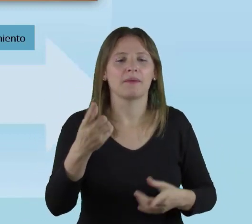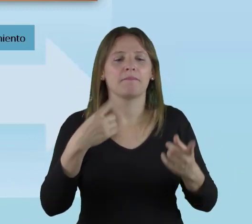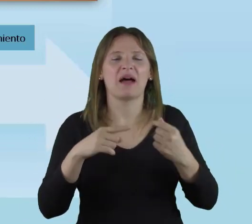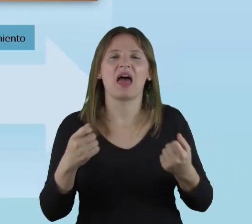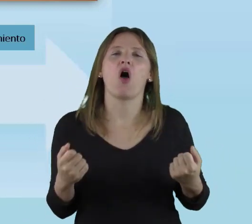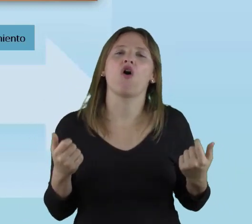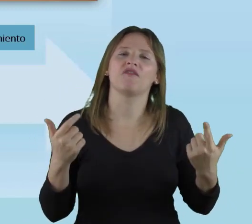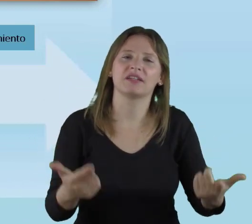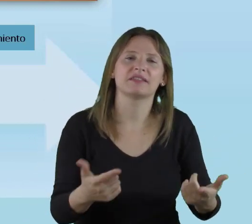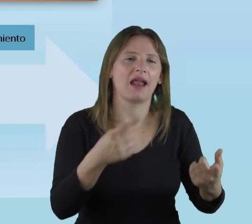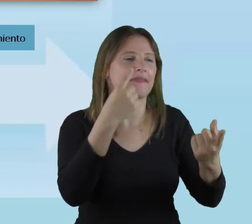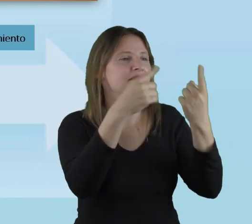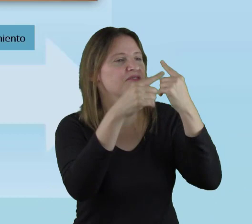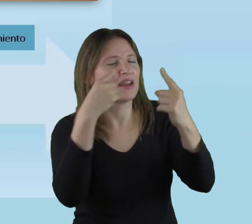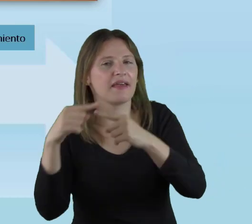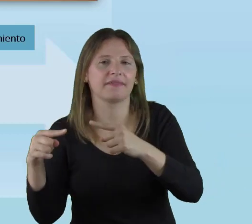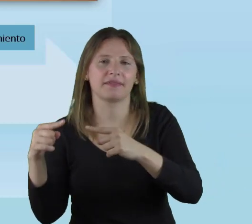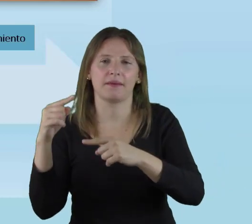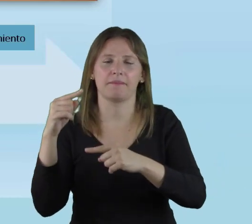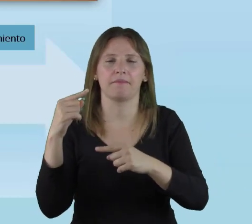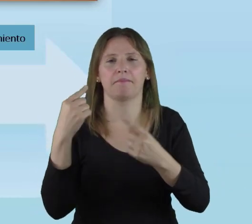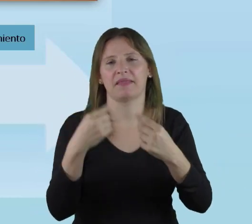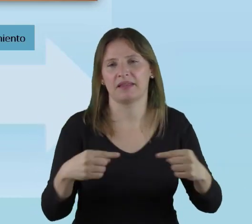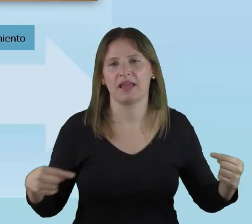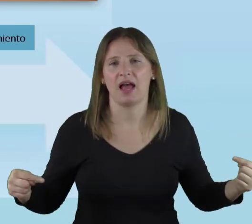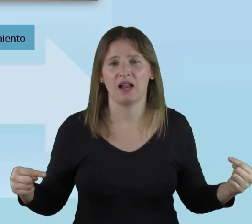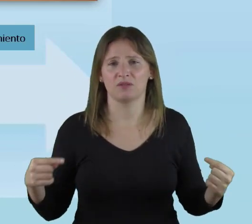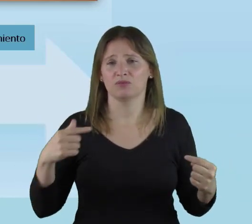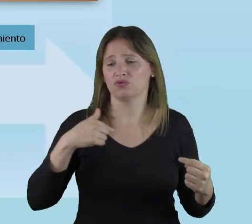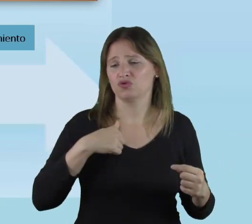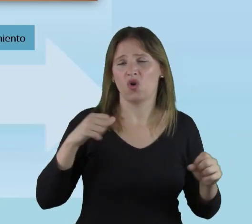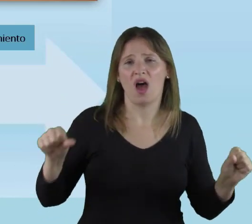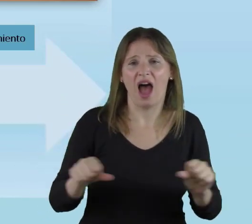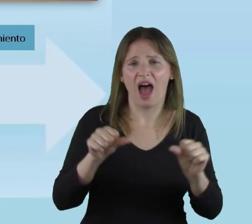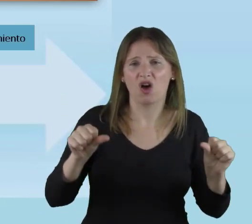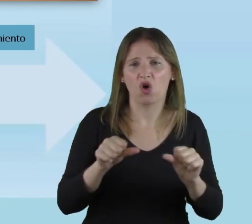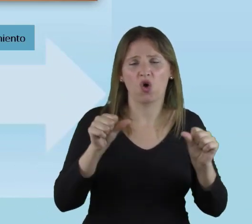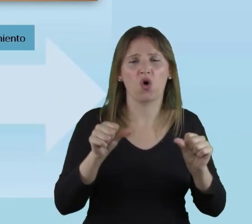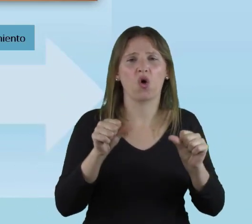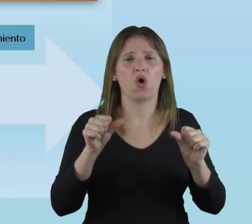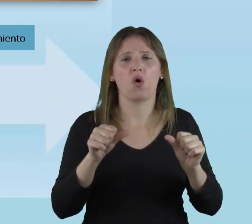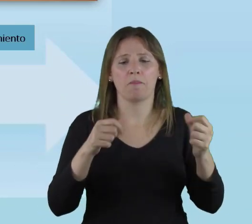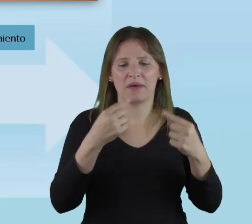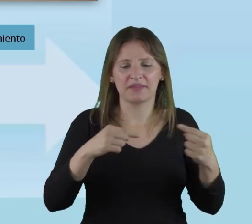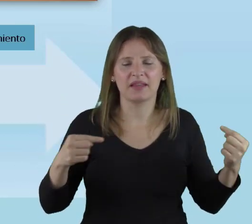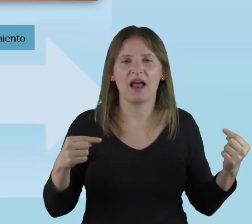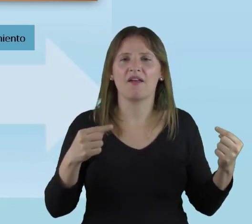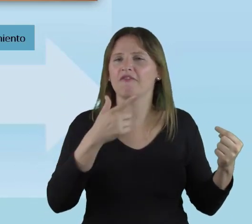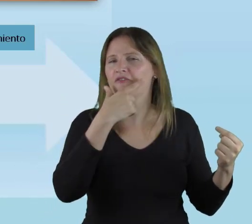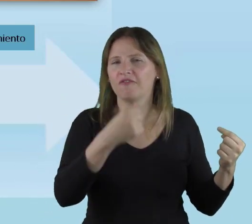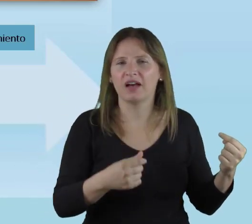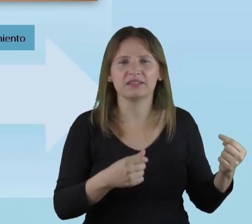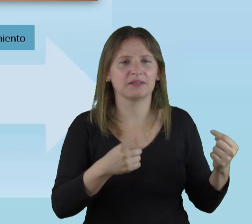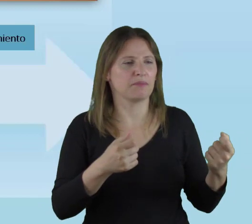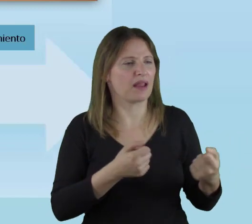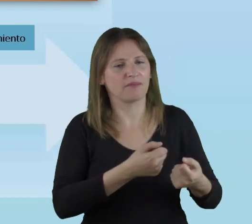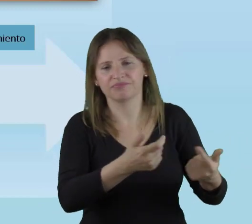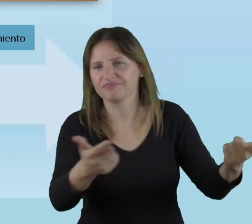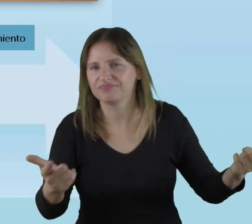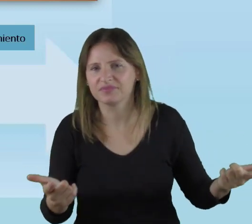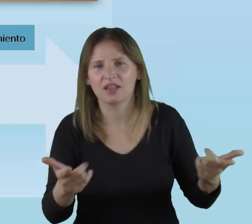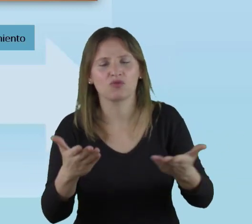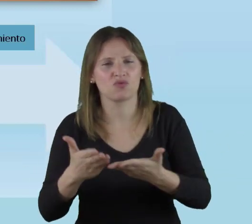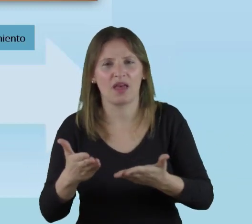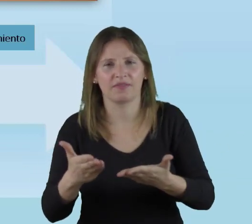docente que tiene para ofrecer diferentes materiales. Ya, yo tengo, voy a hacer esta maqueta que me va a